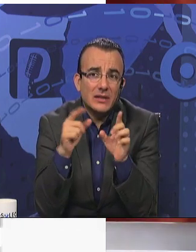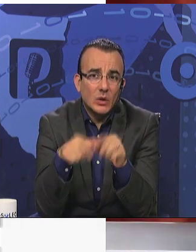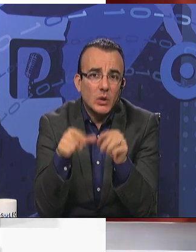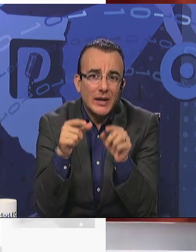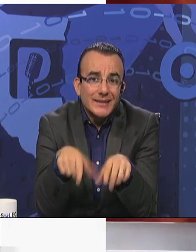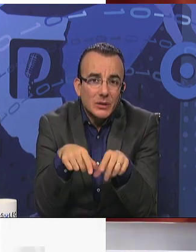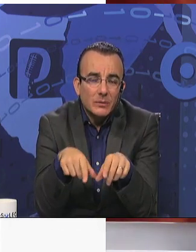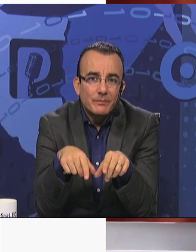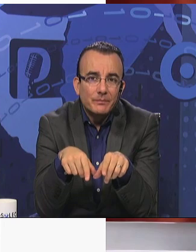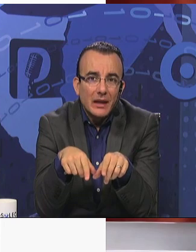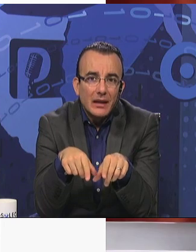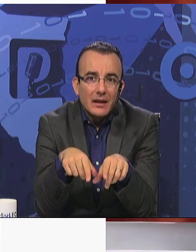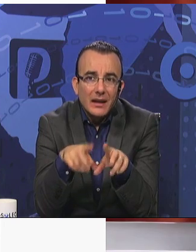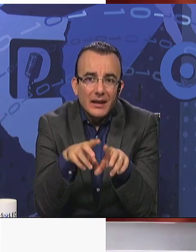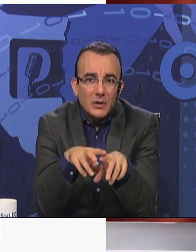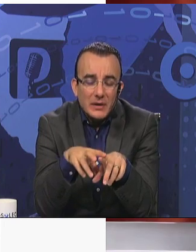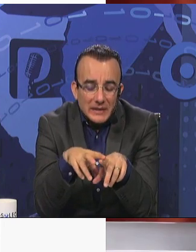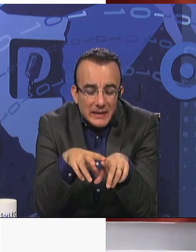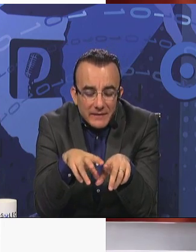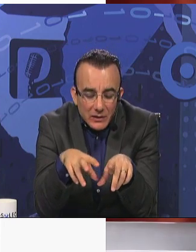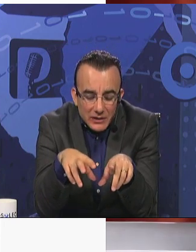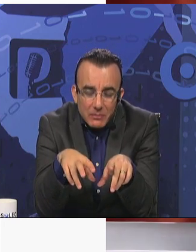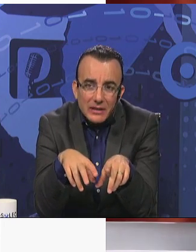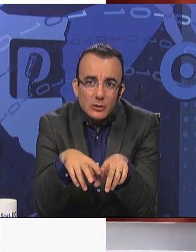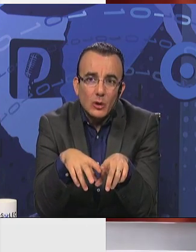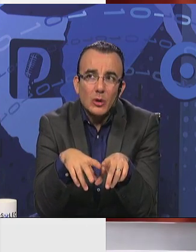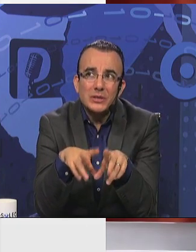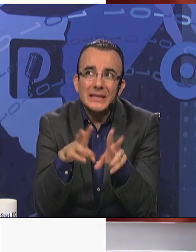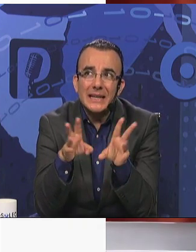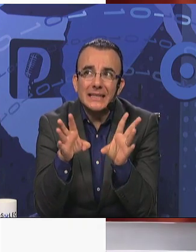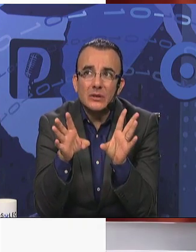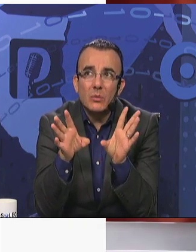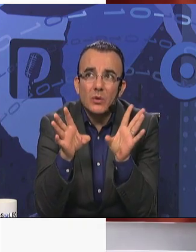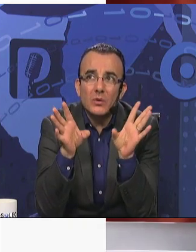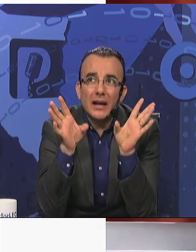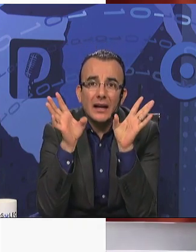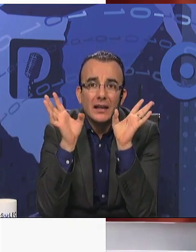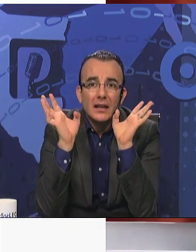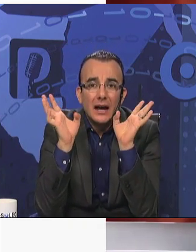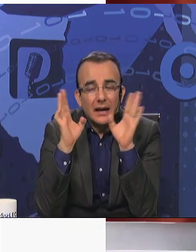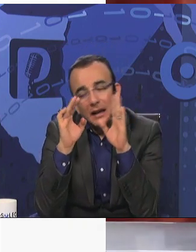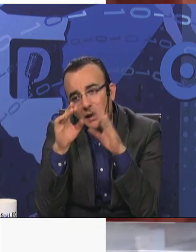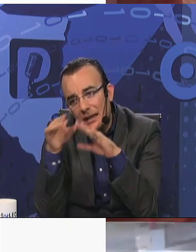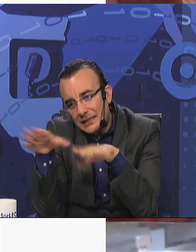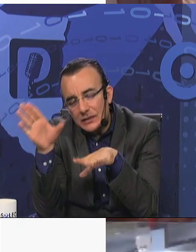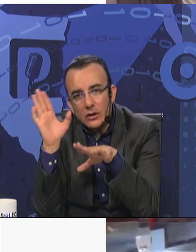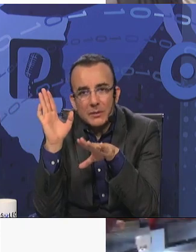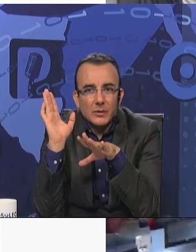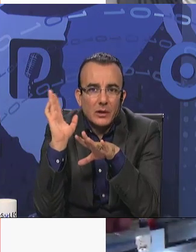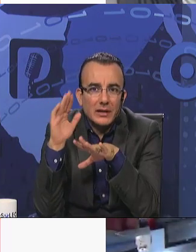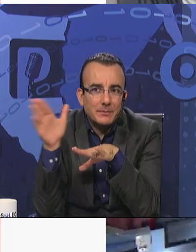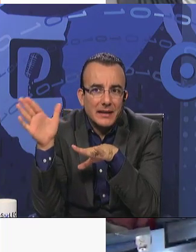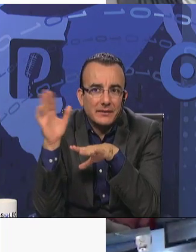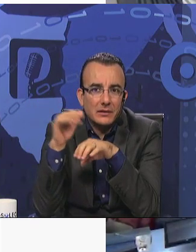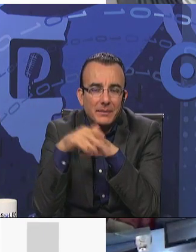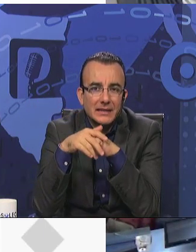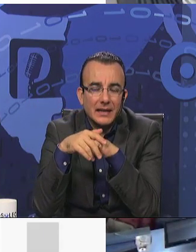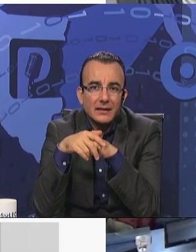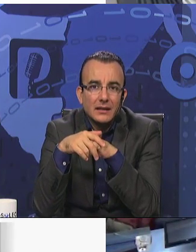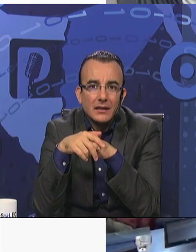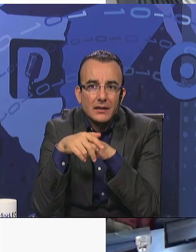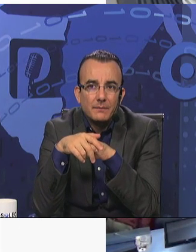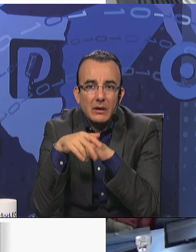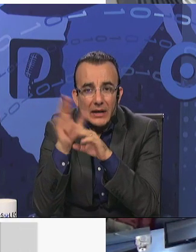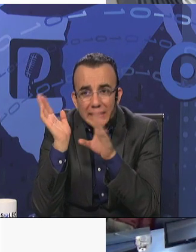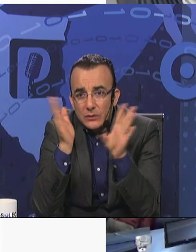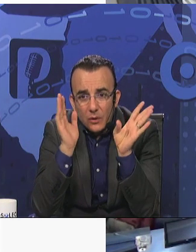medio de todo esto, yo hoy sí difiero, sí por eso, todos los intereses como nunca, el exceso de López Obrador es pelearse con la prensa,